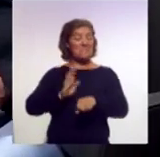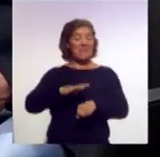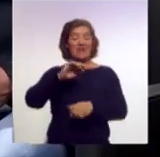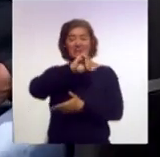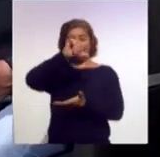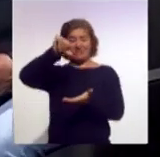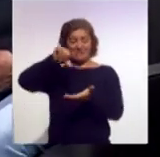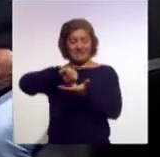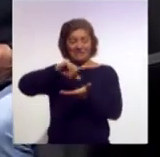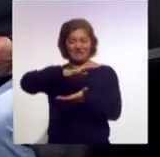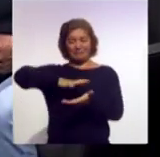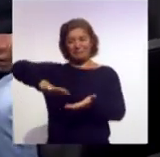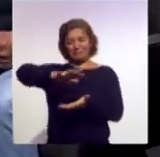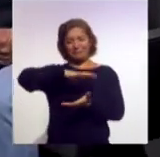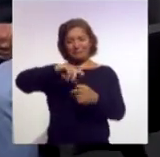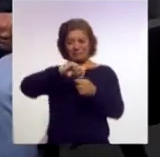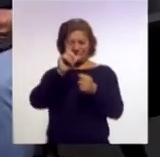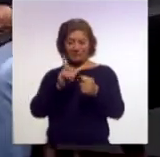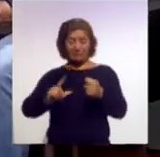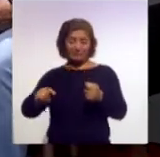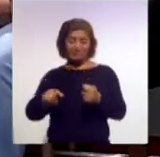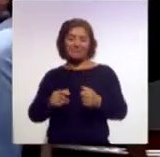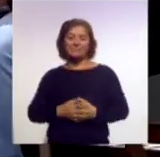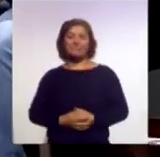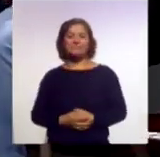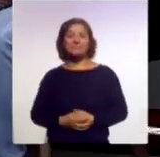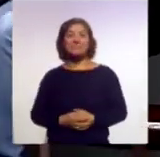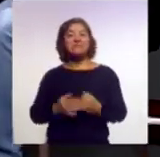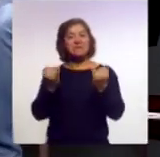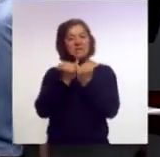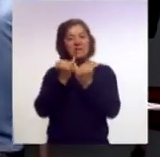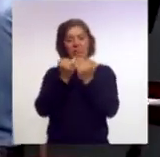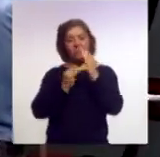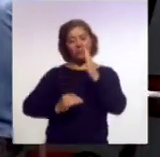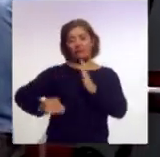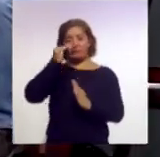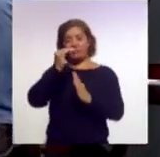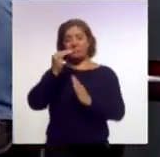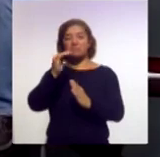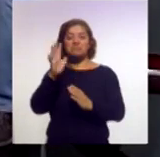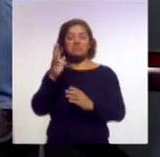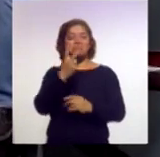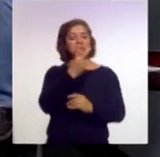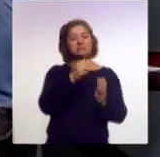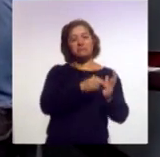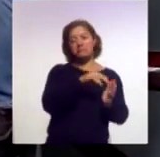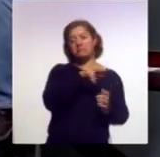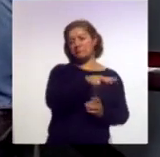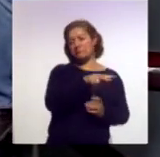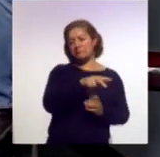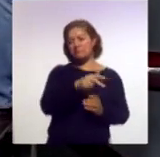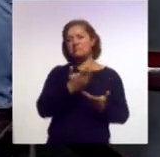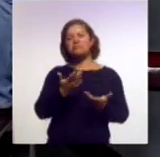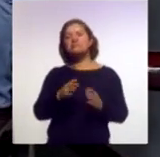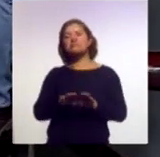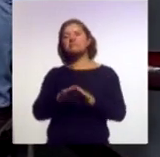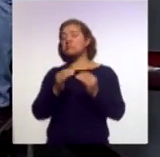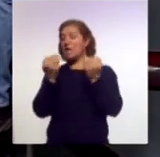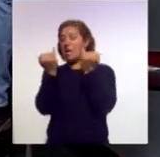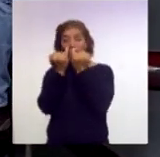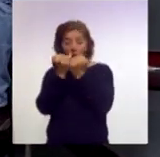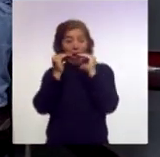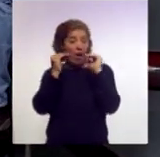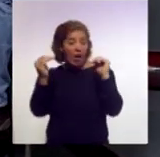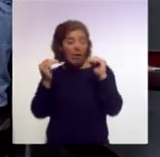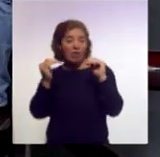centro del país y también se superaron las cifras comparado con el año anterior, ¿no, secretario? Sí, estos números que te doy, por